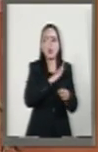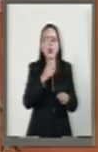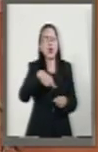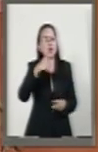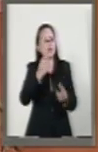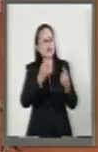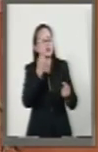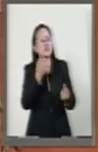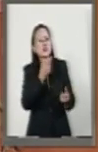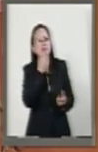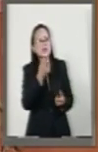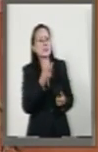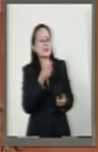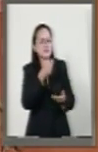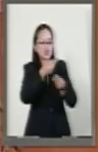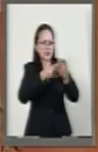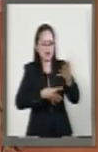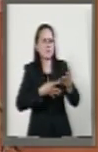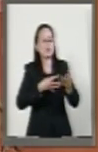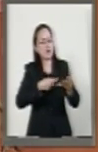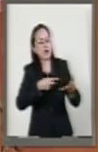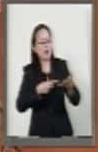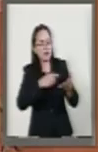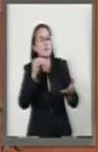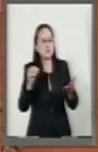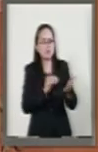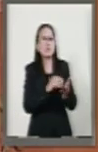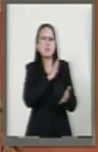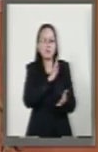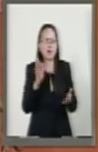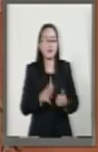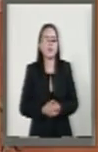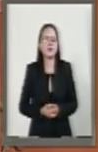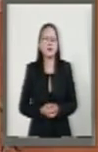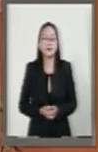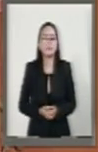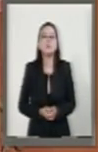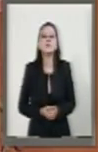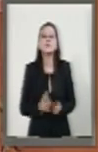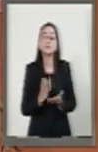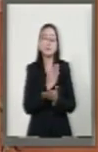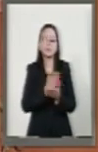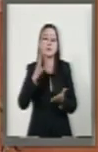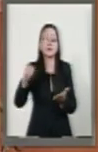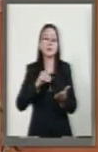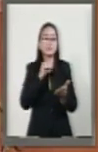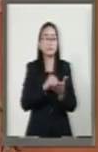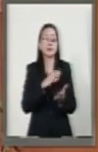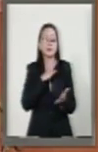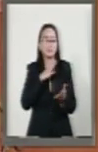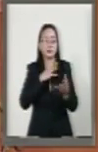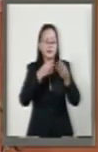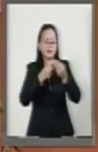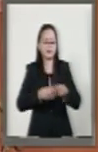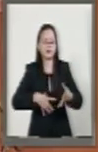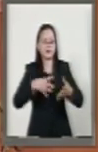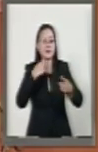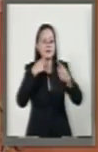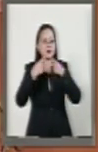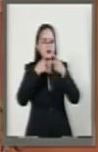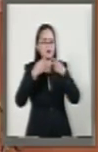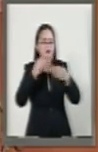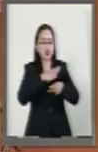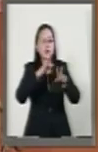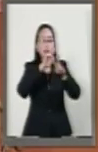en el propio dictamen. Por otra parte, hay toda una discusión sobre el tema